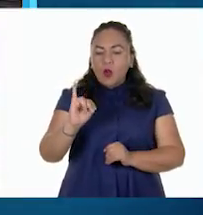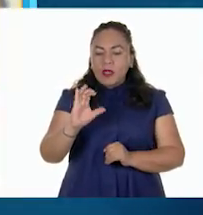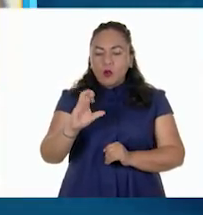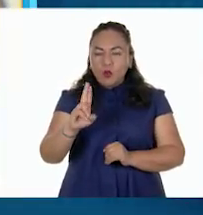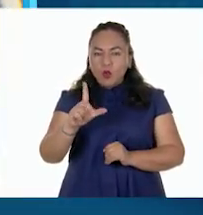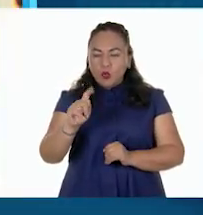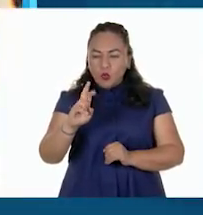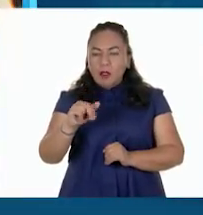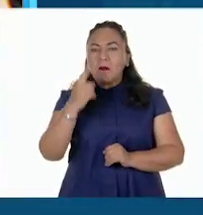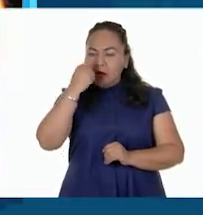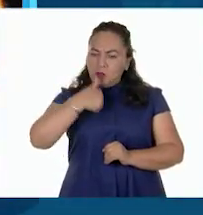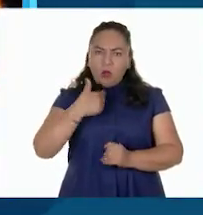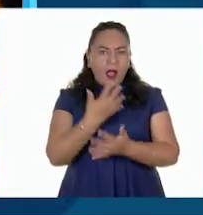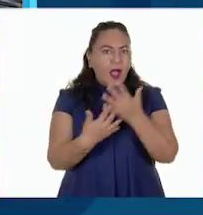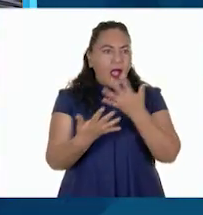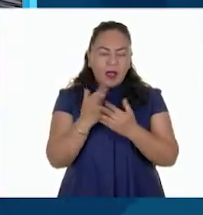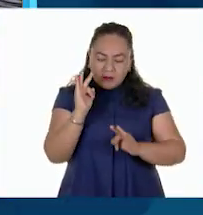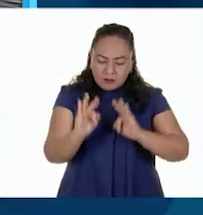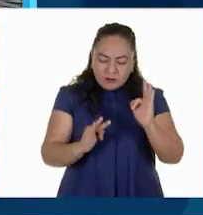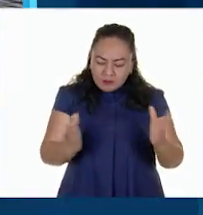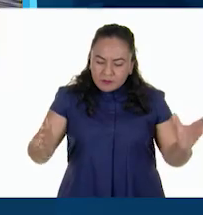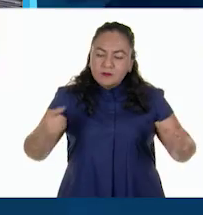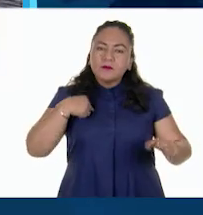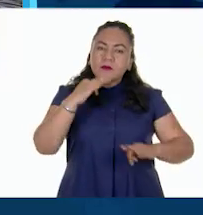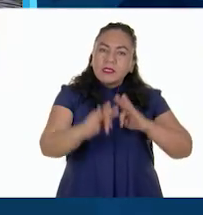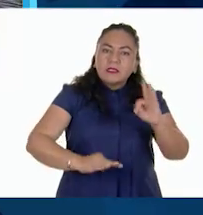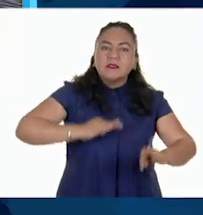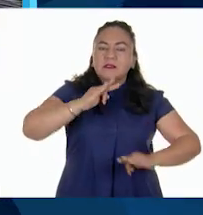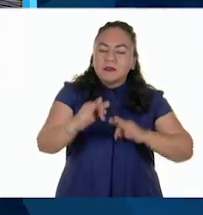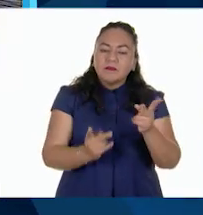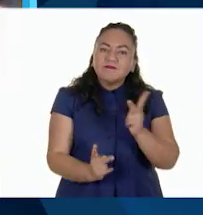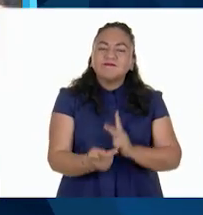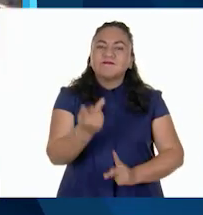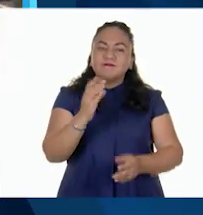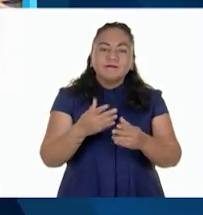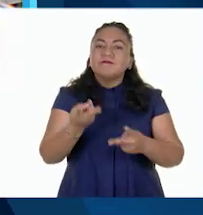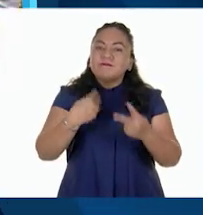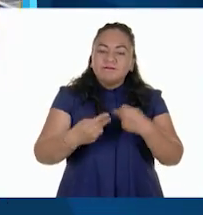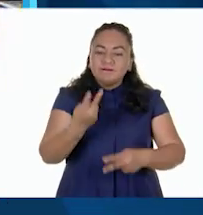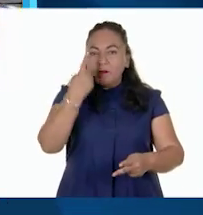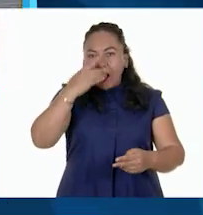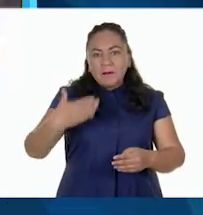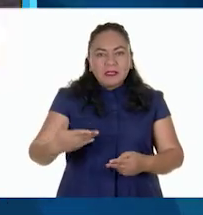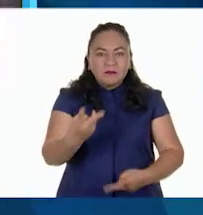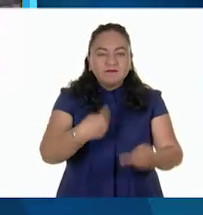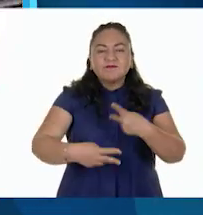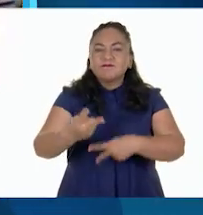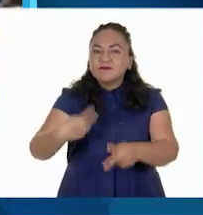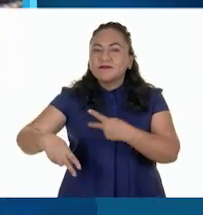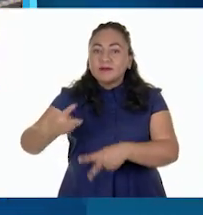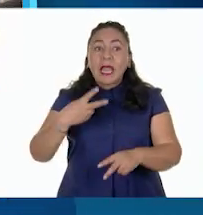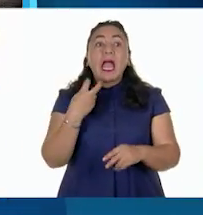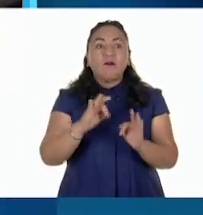agua dulce, representa una alternativa de producción ante el agotamiento de los recursos marinos. Es una forma de reducir la